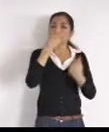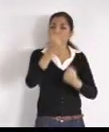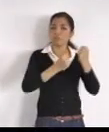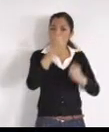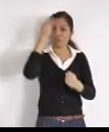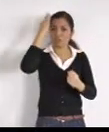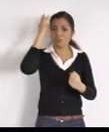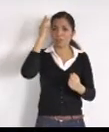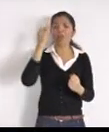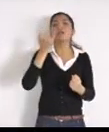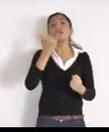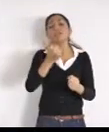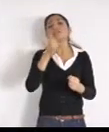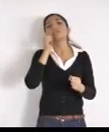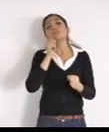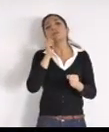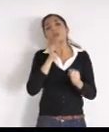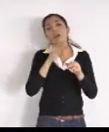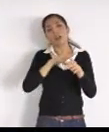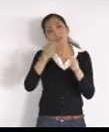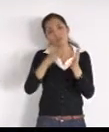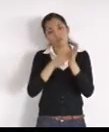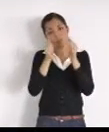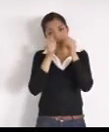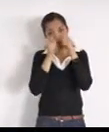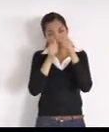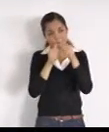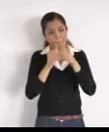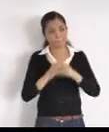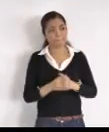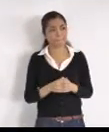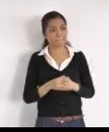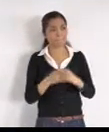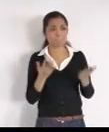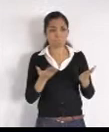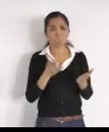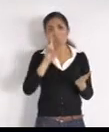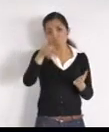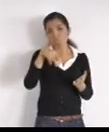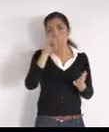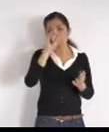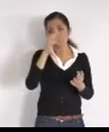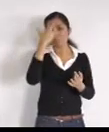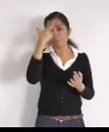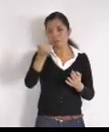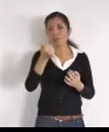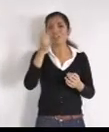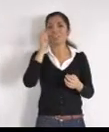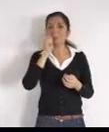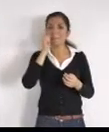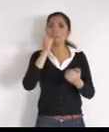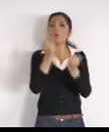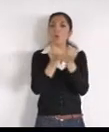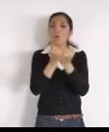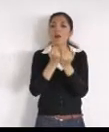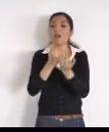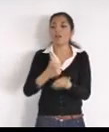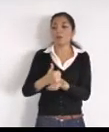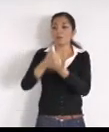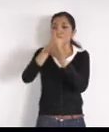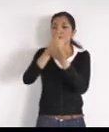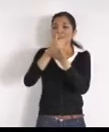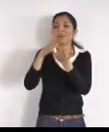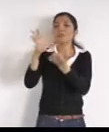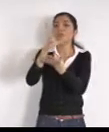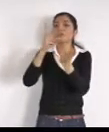que tiene razón, siempre la conciencia, en los ciudadanos, le abona, a cualquier agenda, de gobierno, comparto contigo, muchas de las